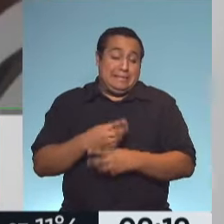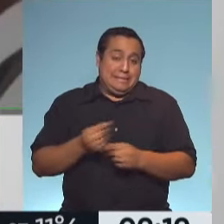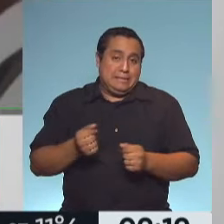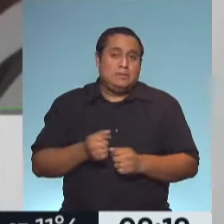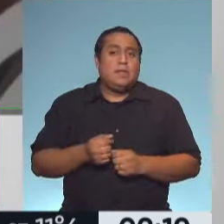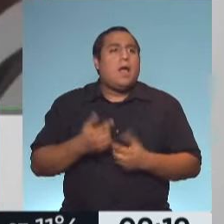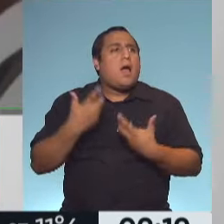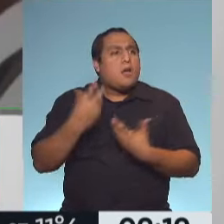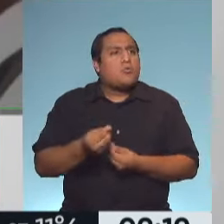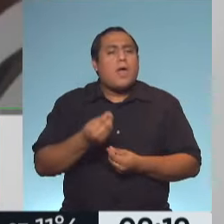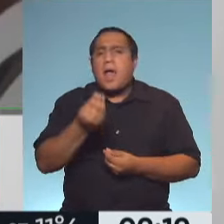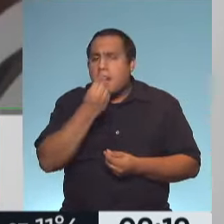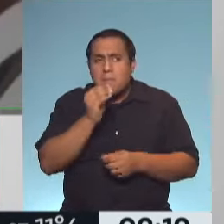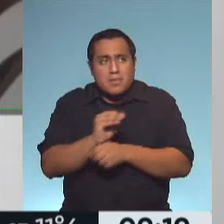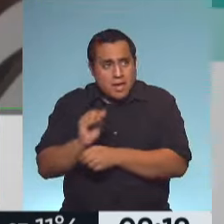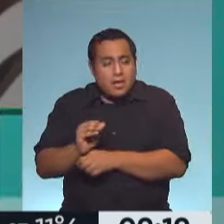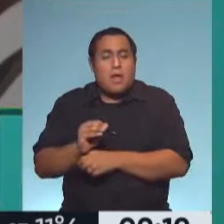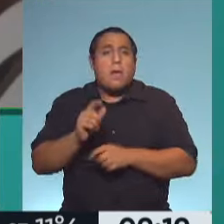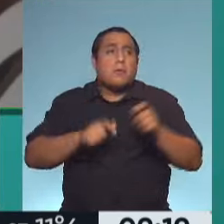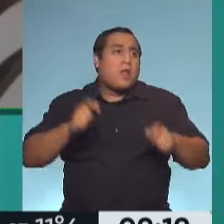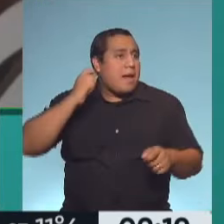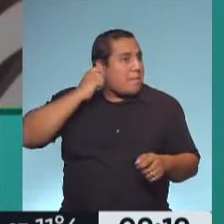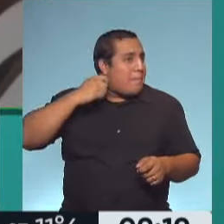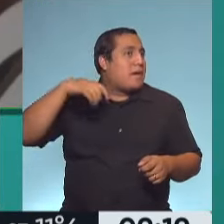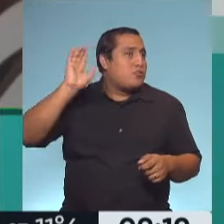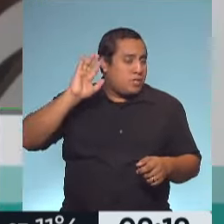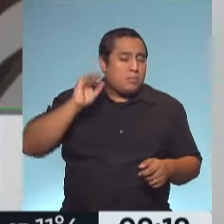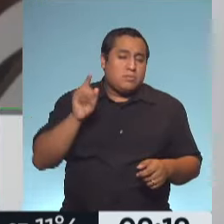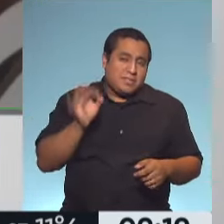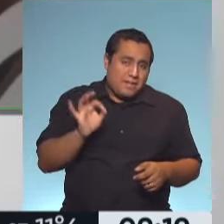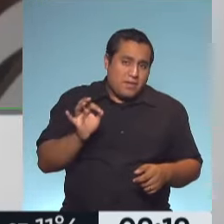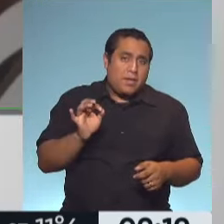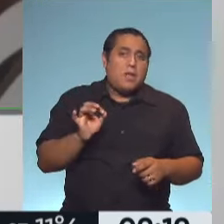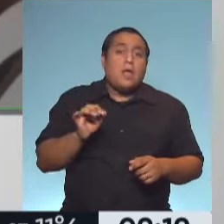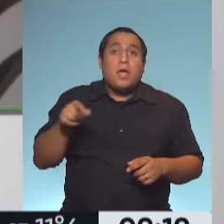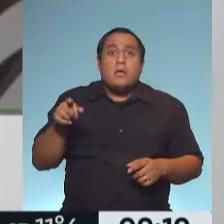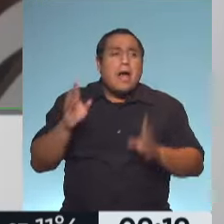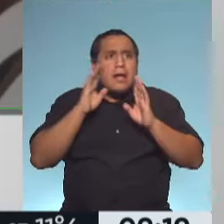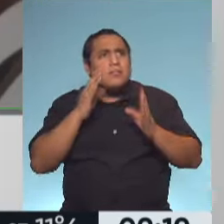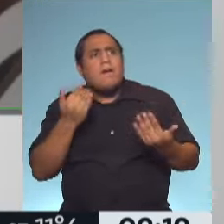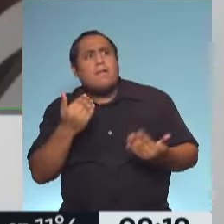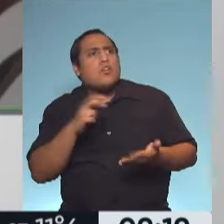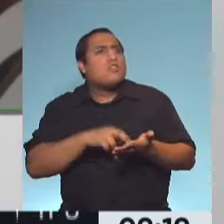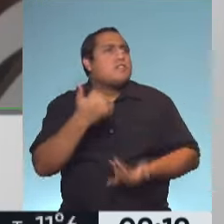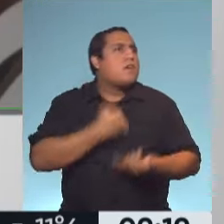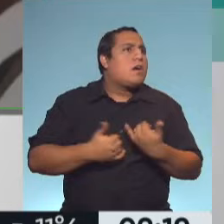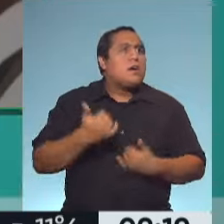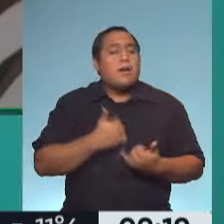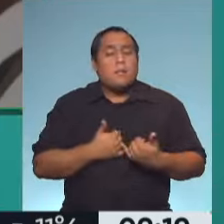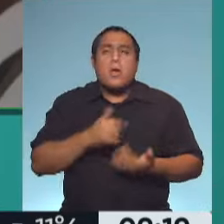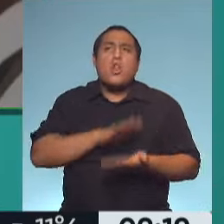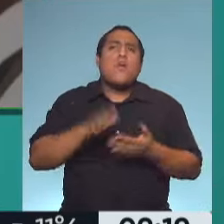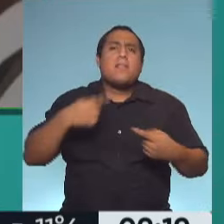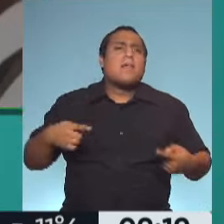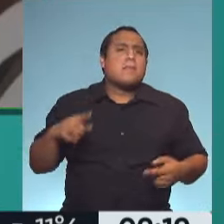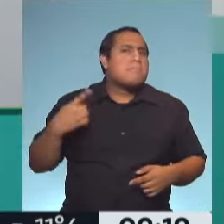la ayuda alimentaria, hay muchas personas, muchos adultos mayores, Martín, vos lo sabés, que están atentos a esas noticias. ¿qué novedades